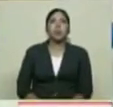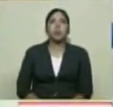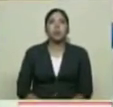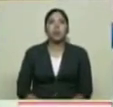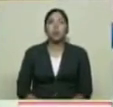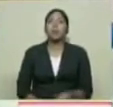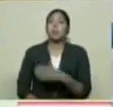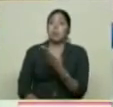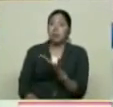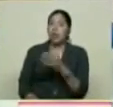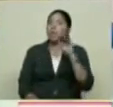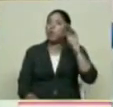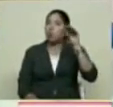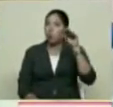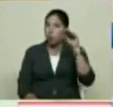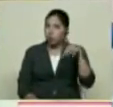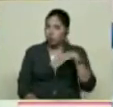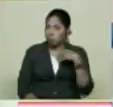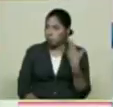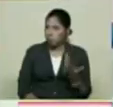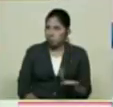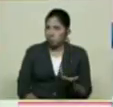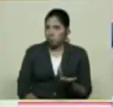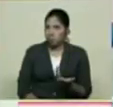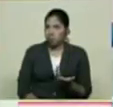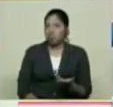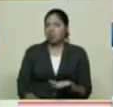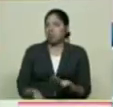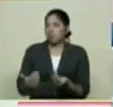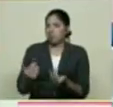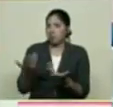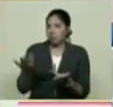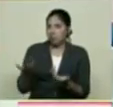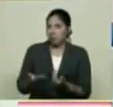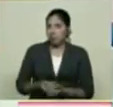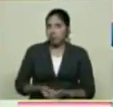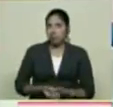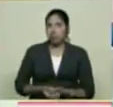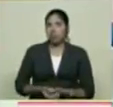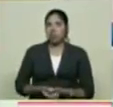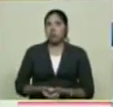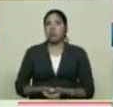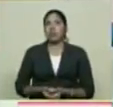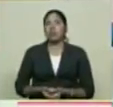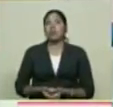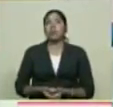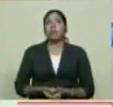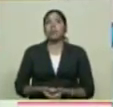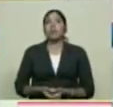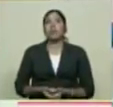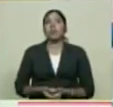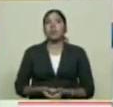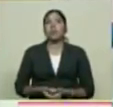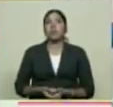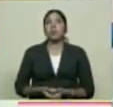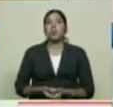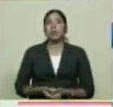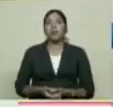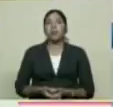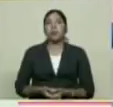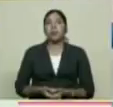viene Uno es importante Siempre proyectar A futuro En esta vuelta a la solita Y un trabajo importante Un ambiente importante Es Es la